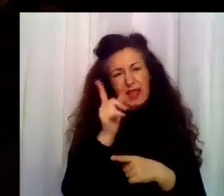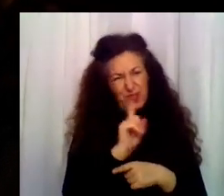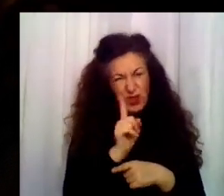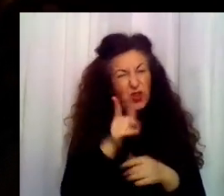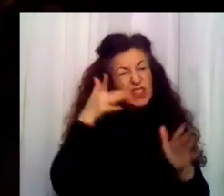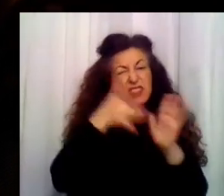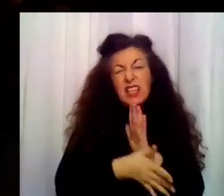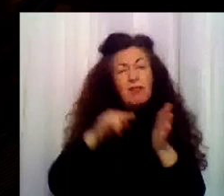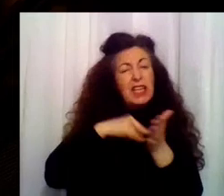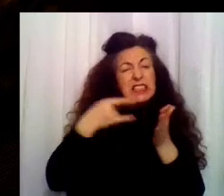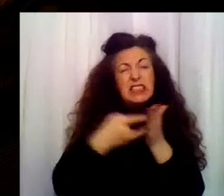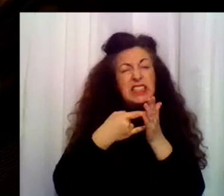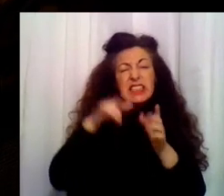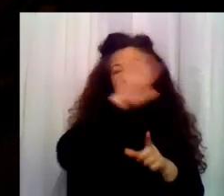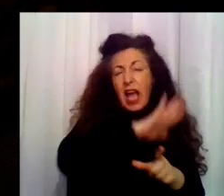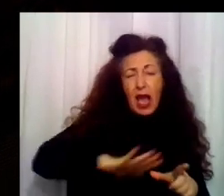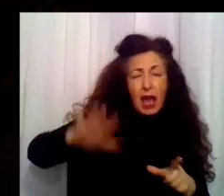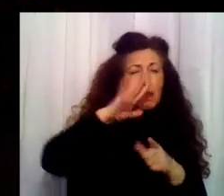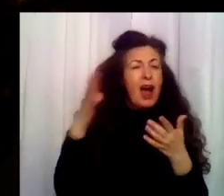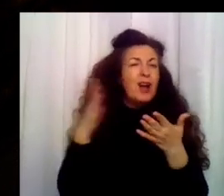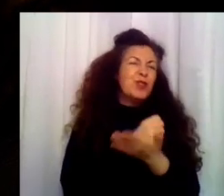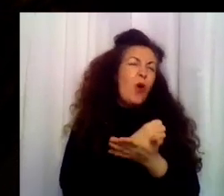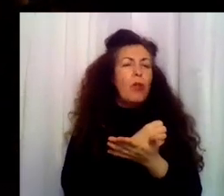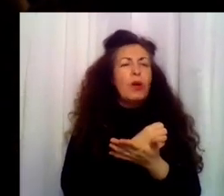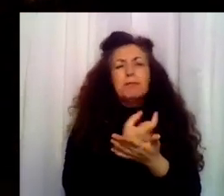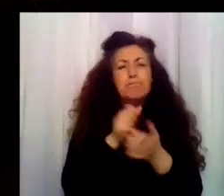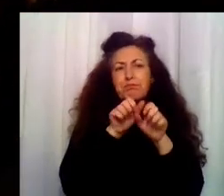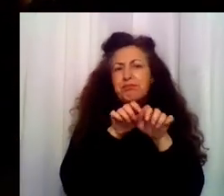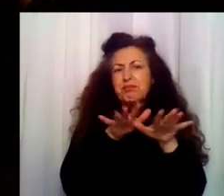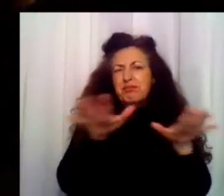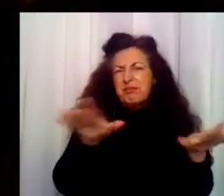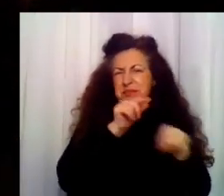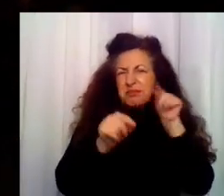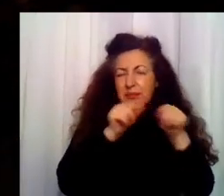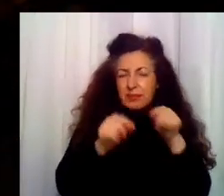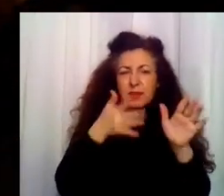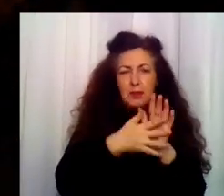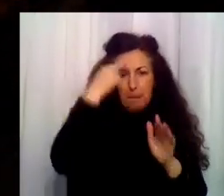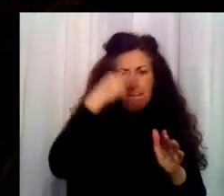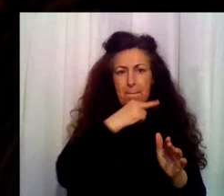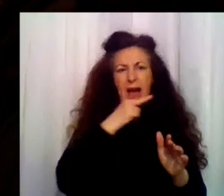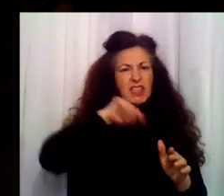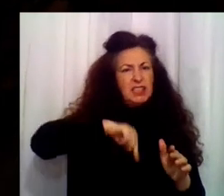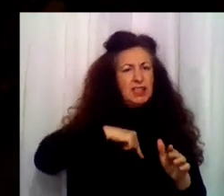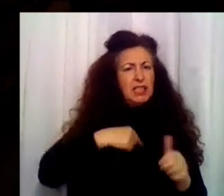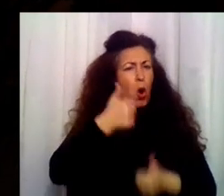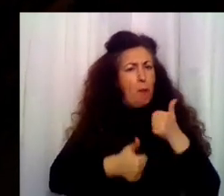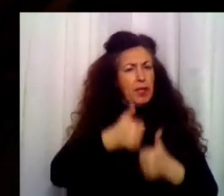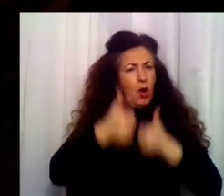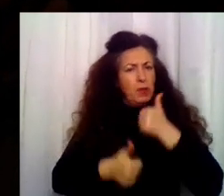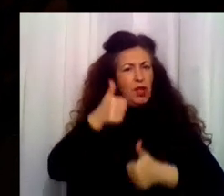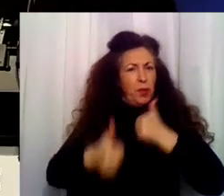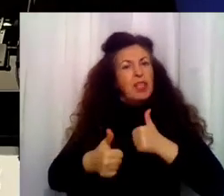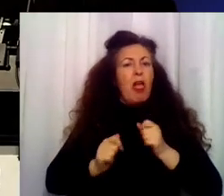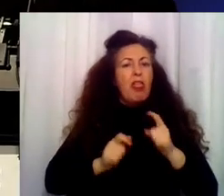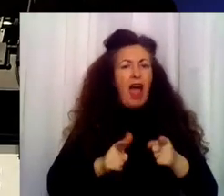endémico en el sistema. Una competitividad que sufren los padres y que transmiten a los hijos. A veces con la buena intención de prepararlos para el futuro,